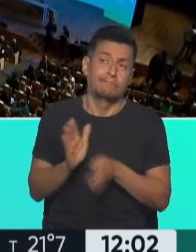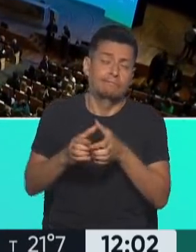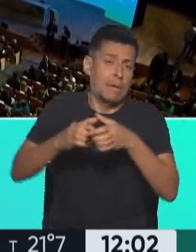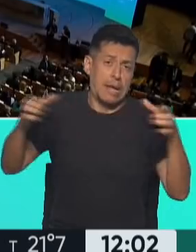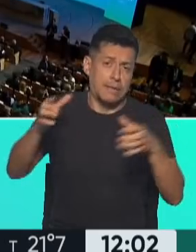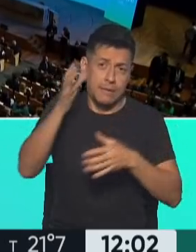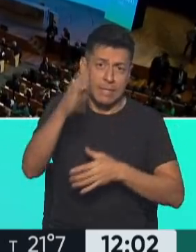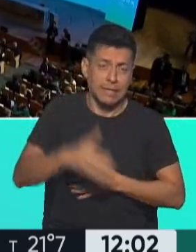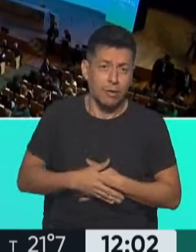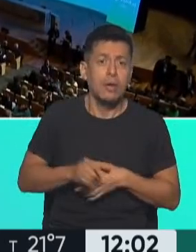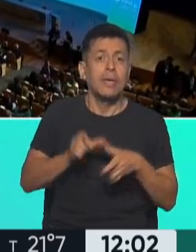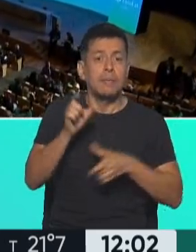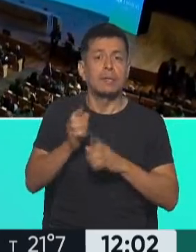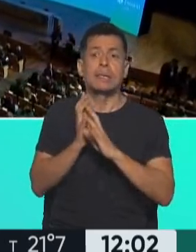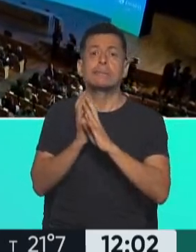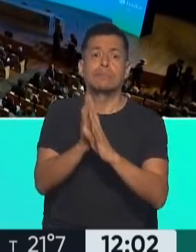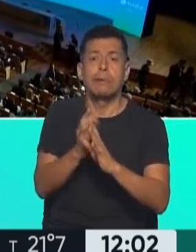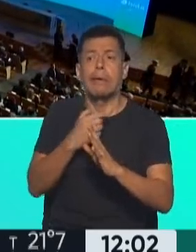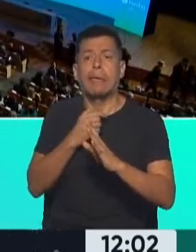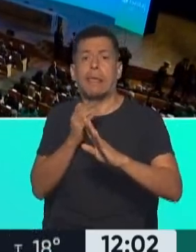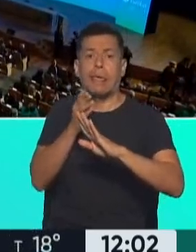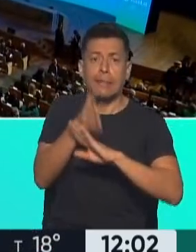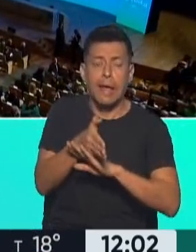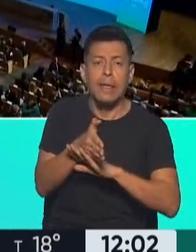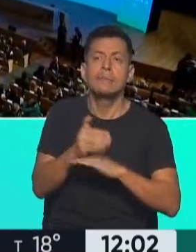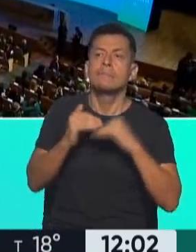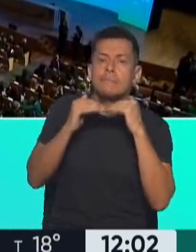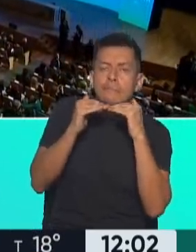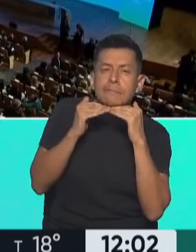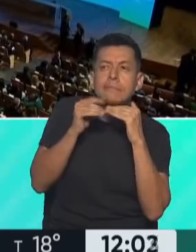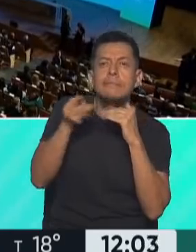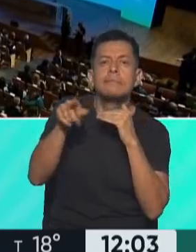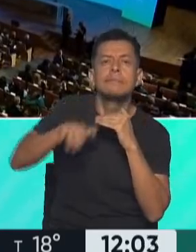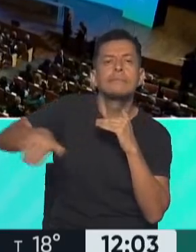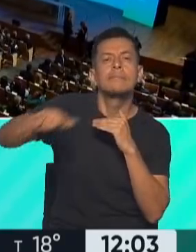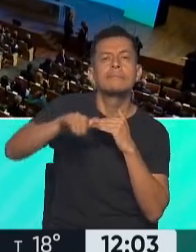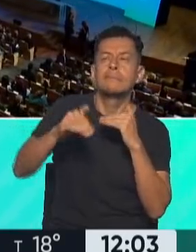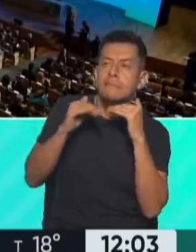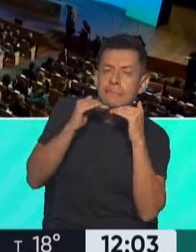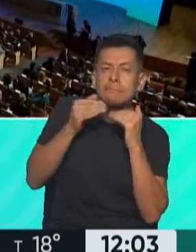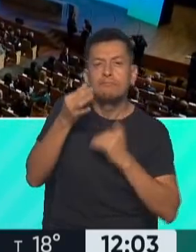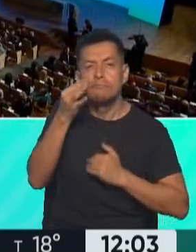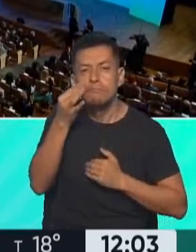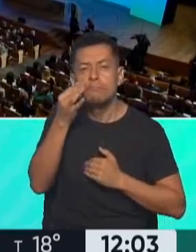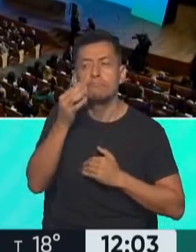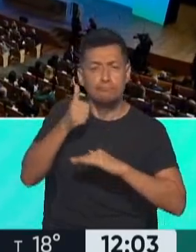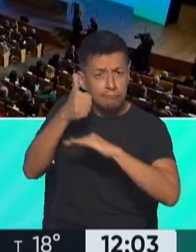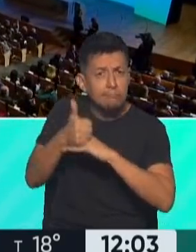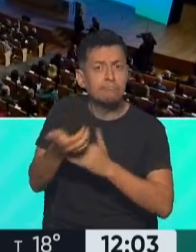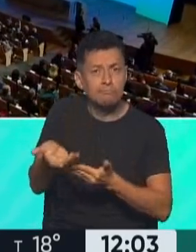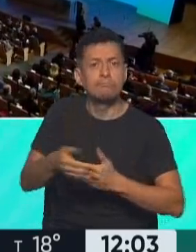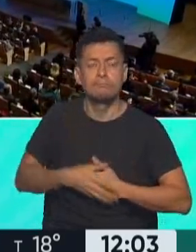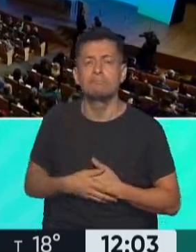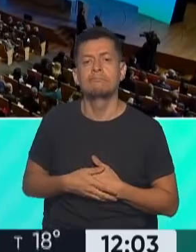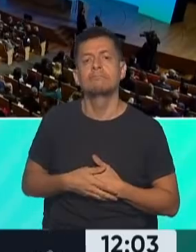cual todavía hay gente tratando de ingresar para escuchar, para presenciar, para estar presentes, para decir presentes de alguna manera